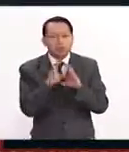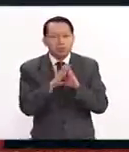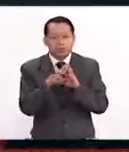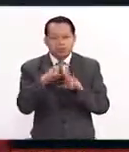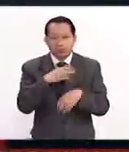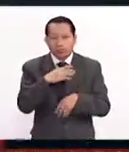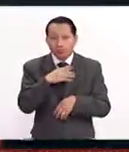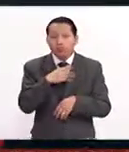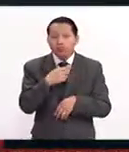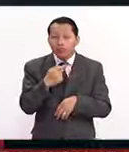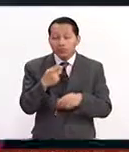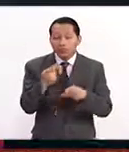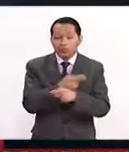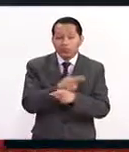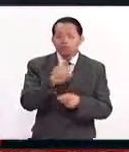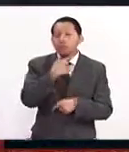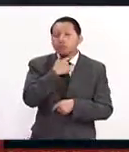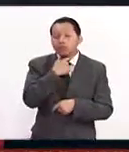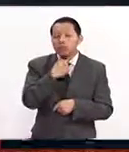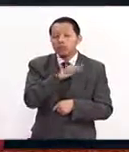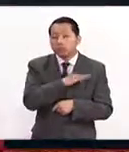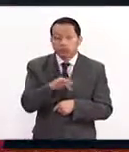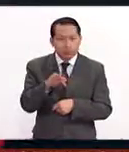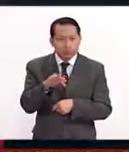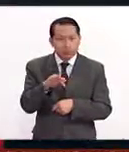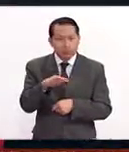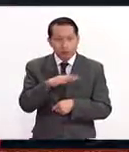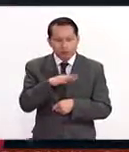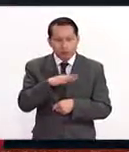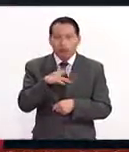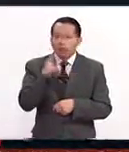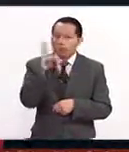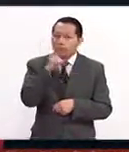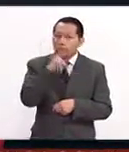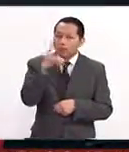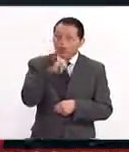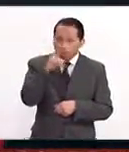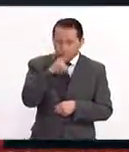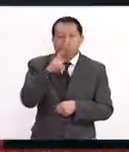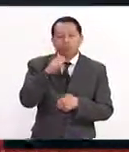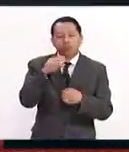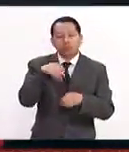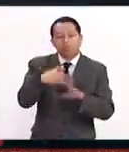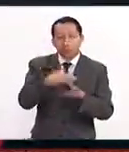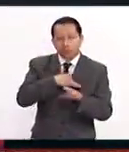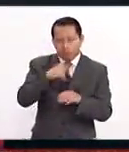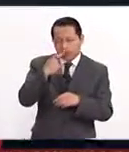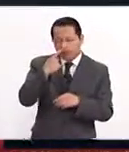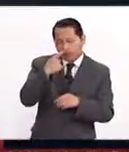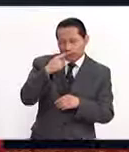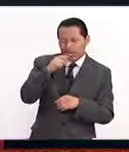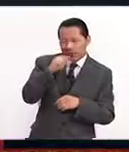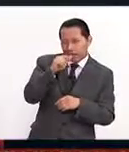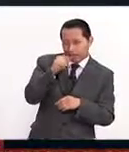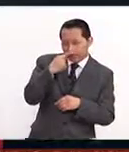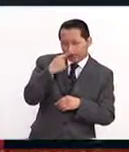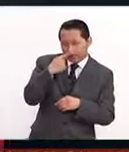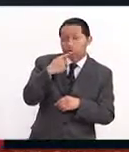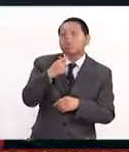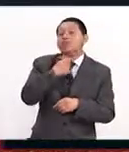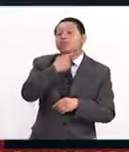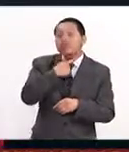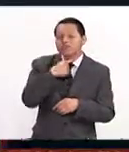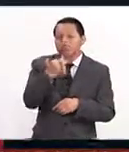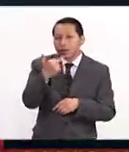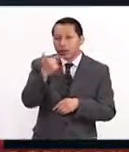media en donde va a tener afección de todas las vías respiratorias altas, es decir, nariz, senos paranasales, garganta, y de todas